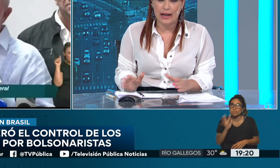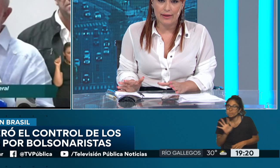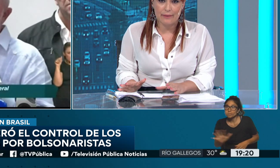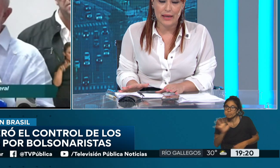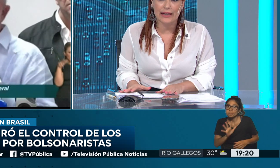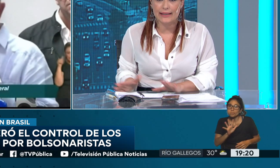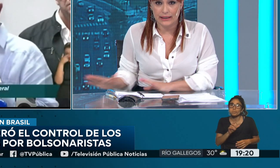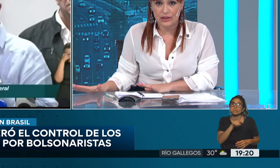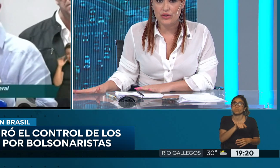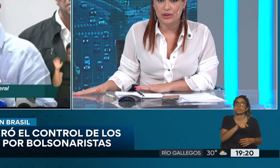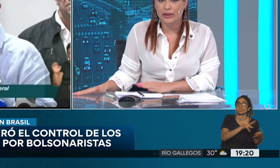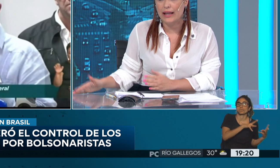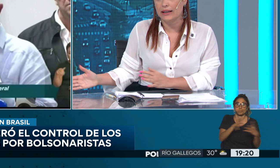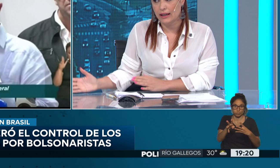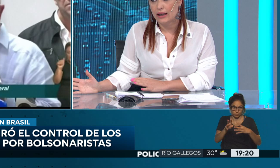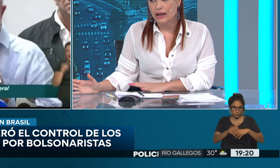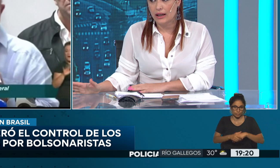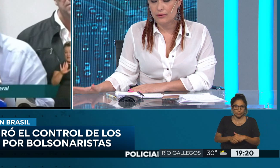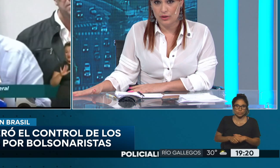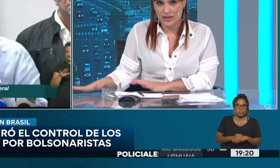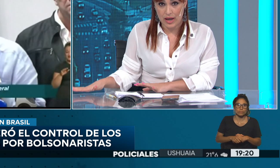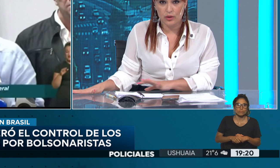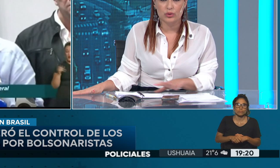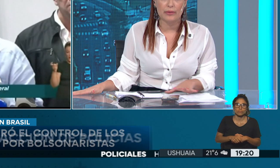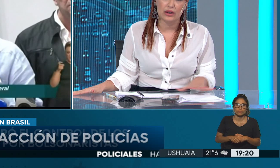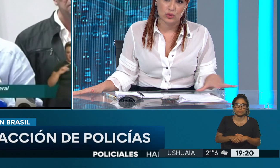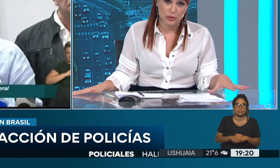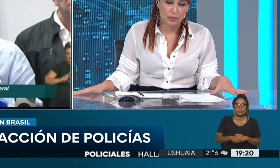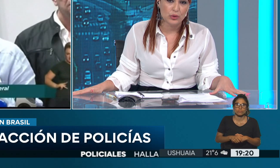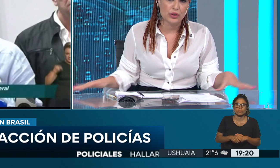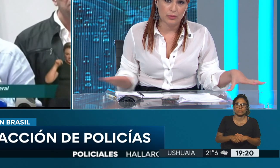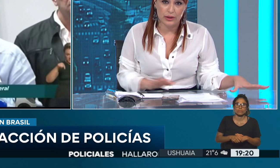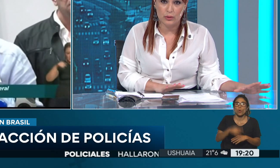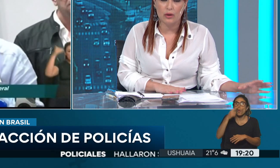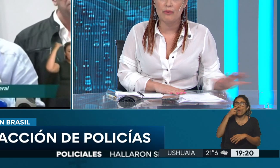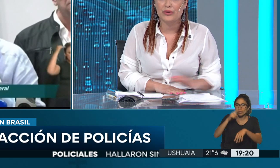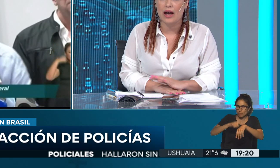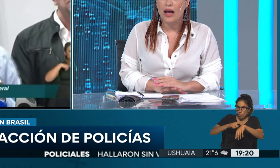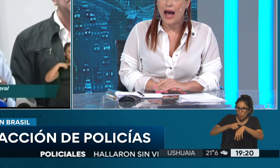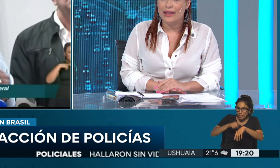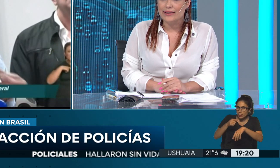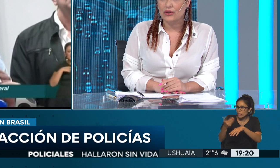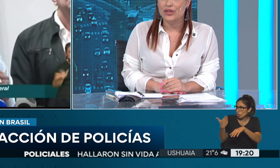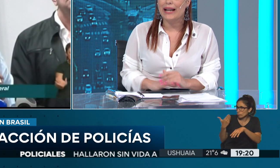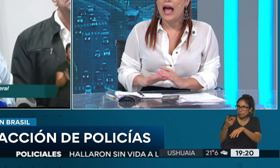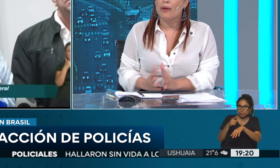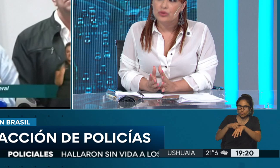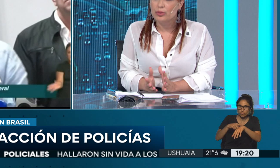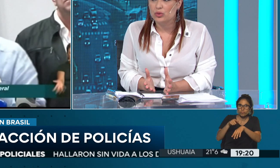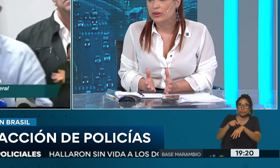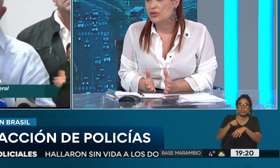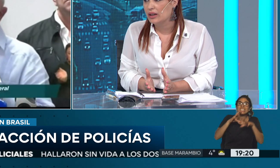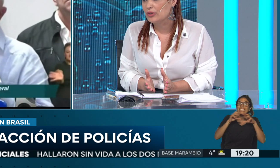y señalaba también al secretario de seguridad que lo echaron justamente en los últimos minutos después igual lo vamos a desarrollar